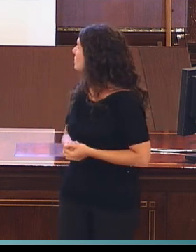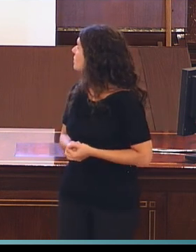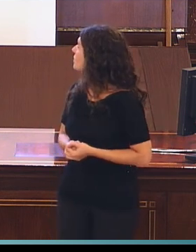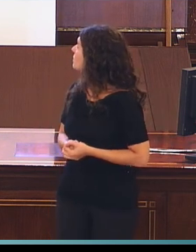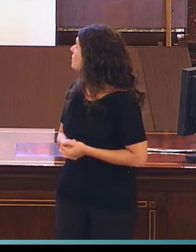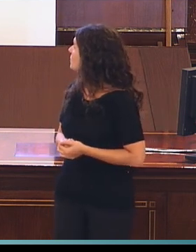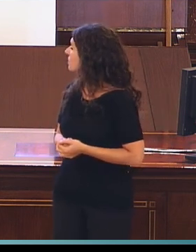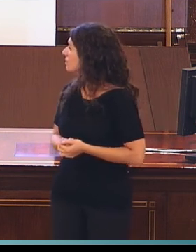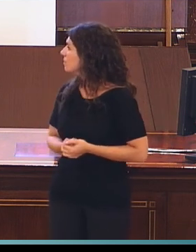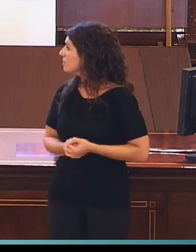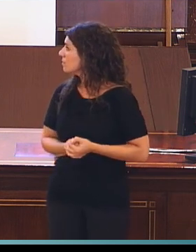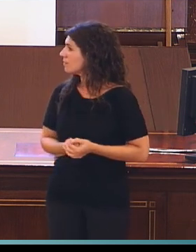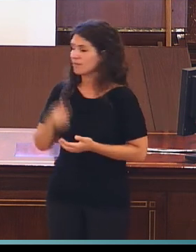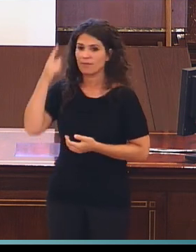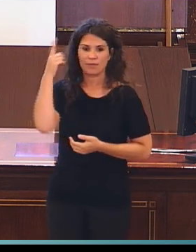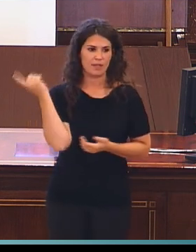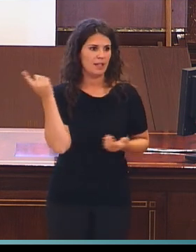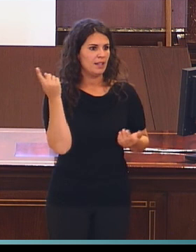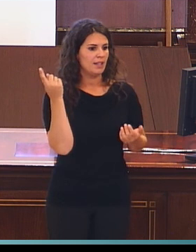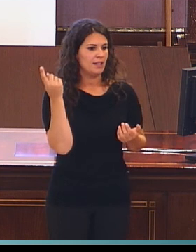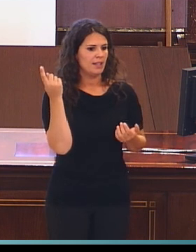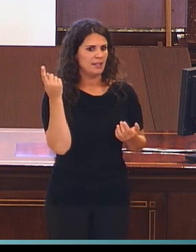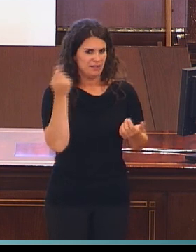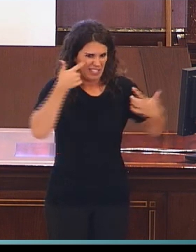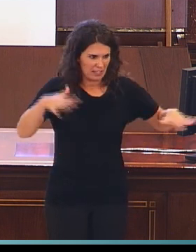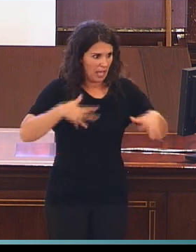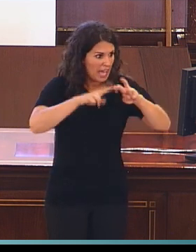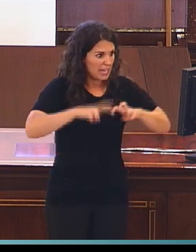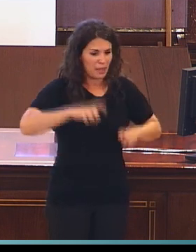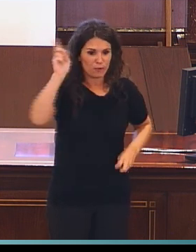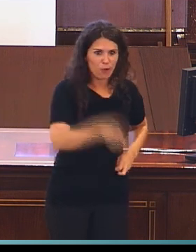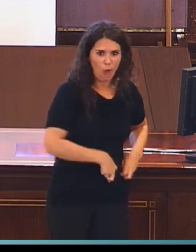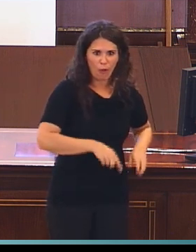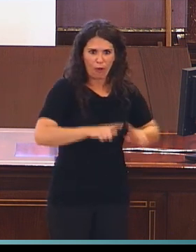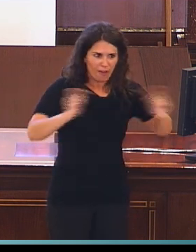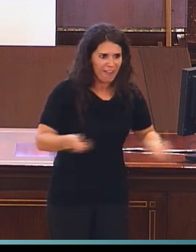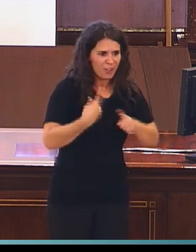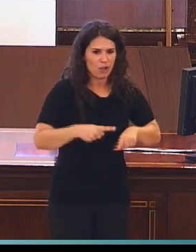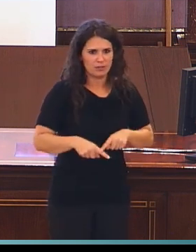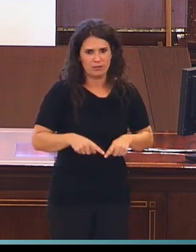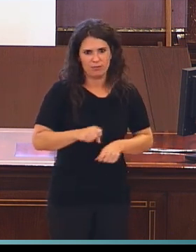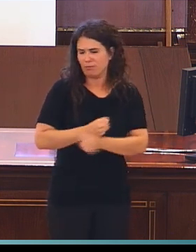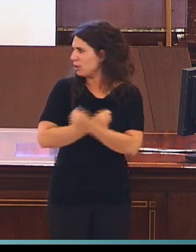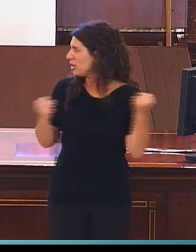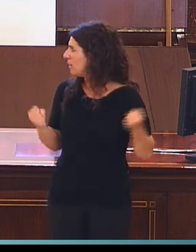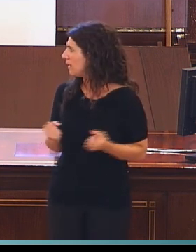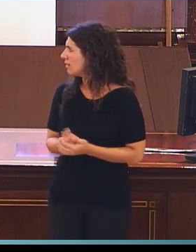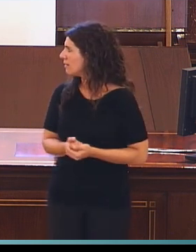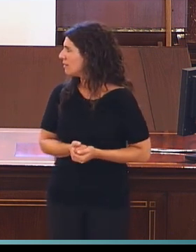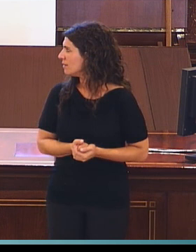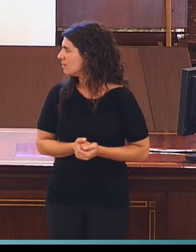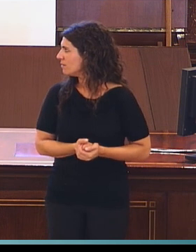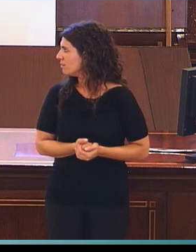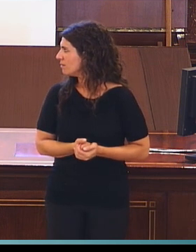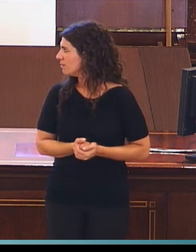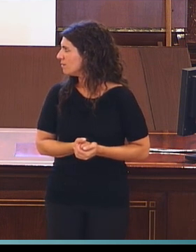Analizar todo eso es realmente ingobernable. Entonces, tuve que añadir una regla más en este juego. Busqué todas aquellas